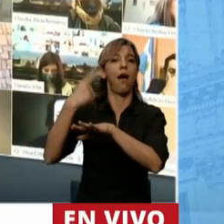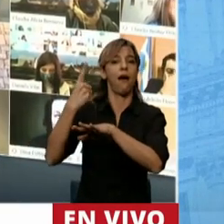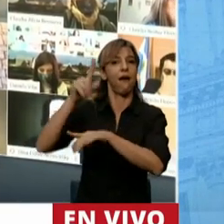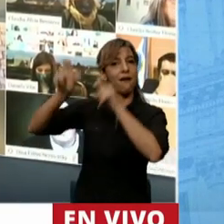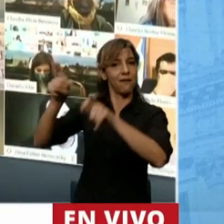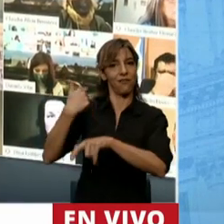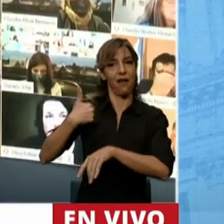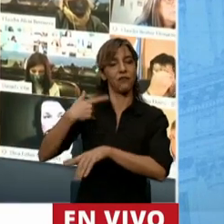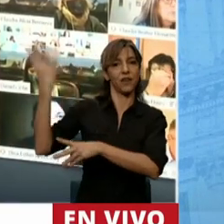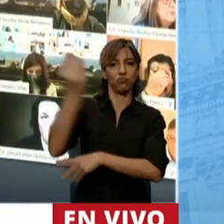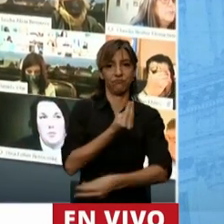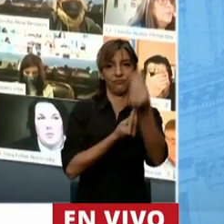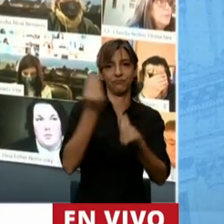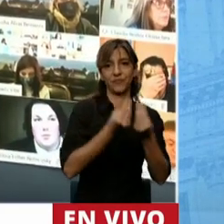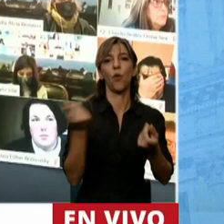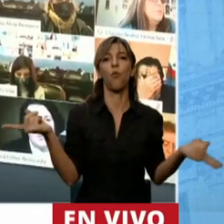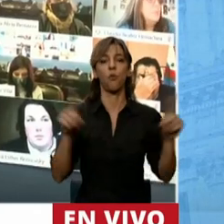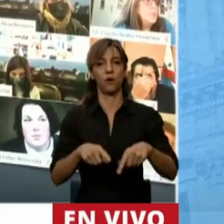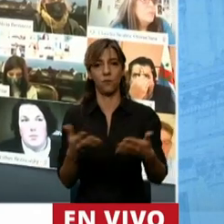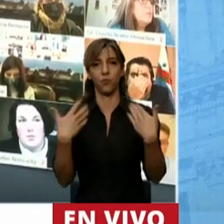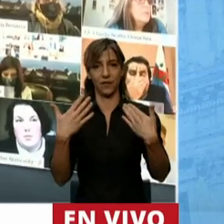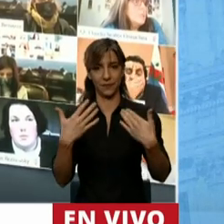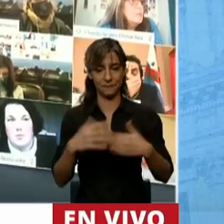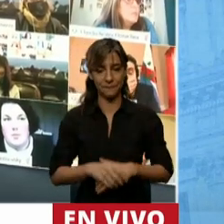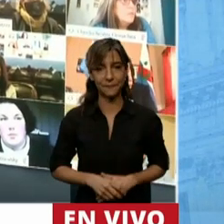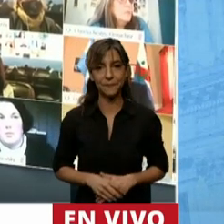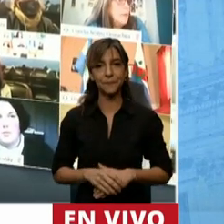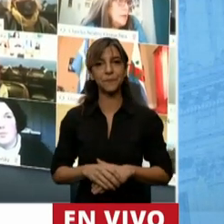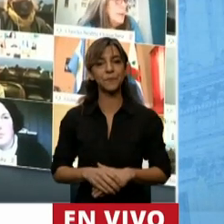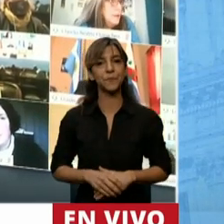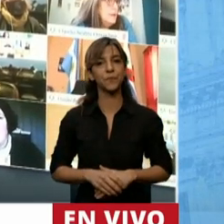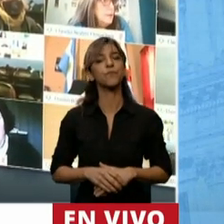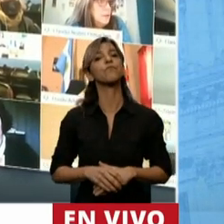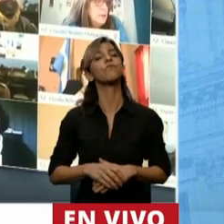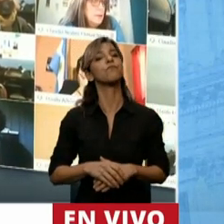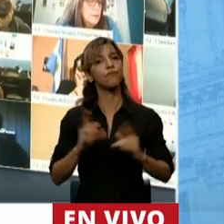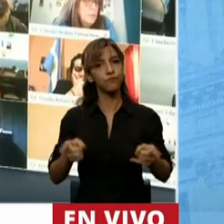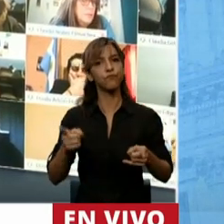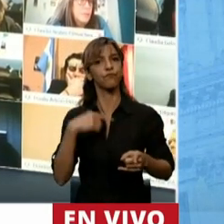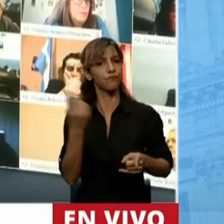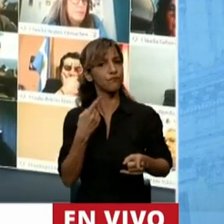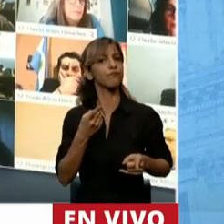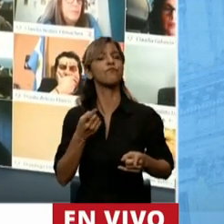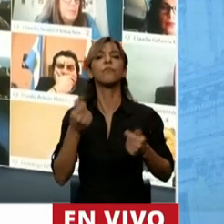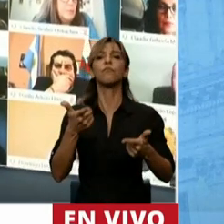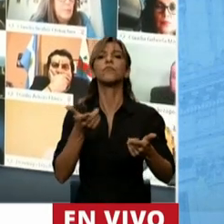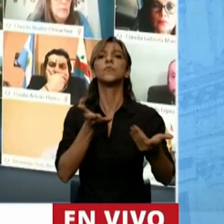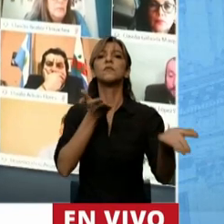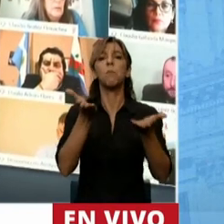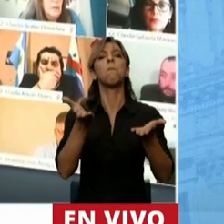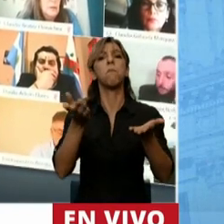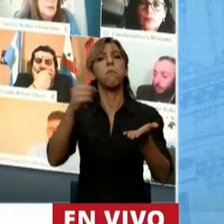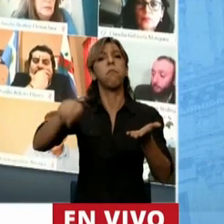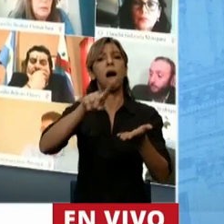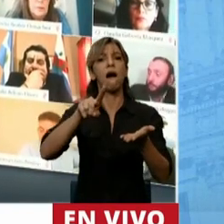más de 80 mil argentinos y argentinas que estaban varados establecimos un servicio debido a la llamada COVID-19 para